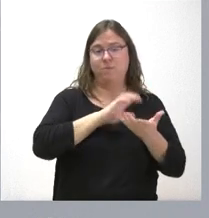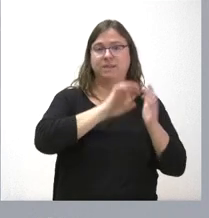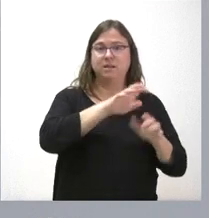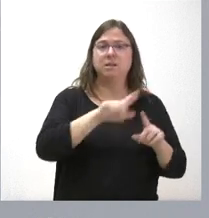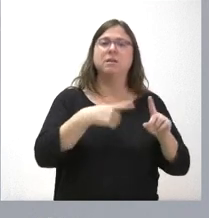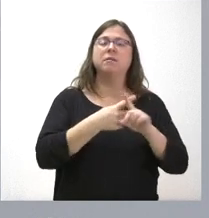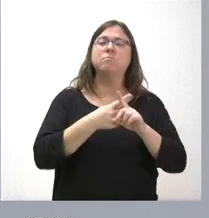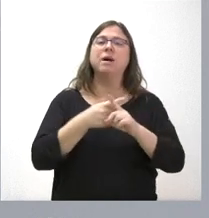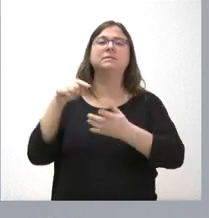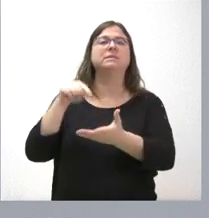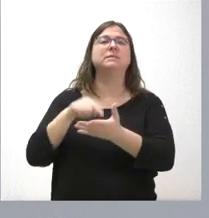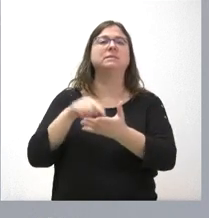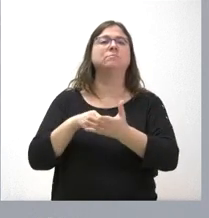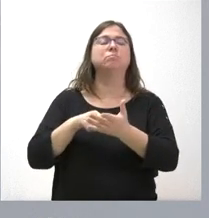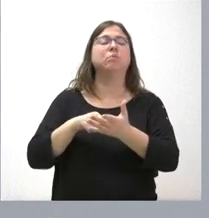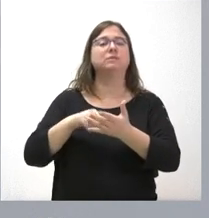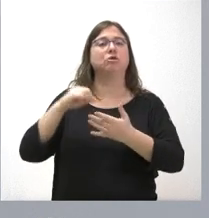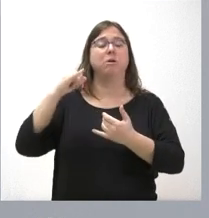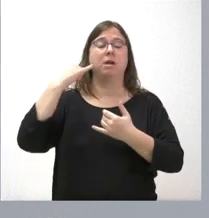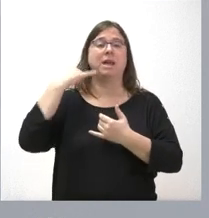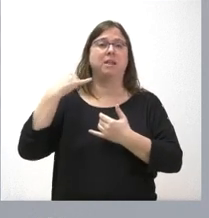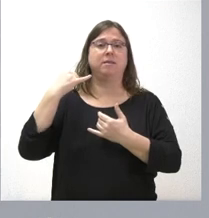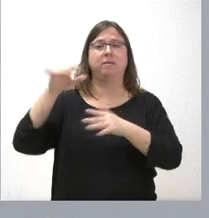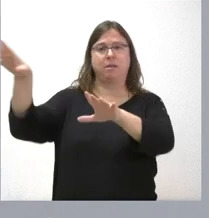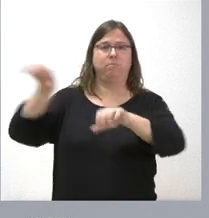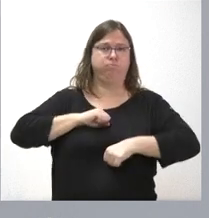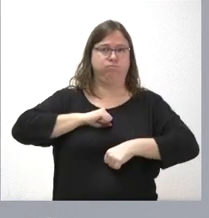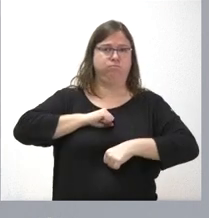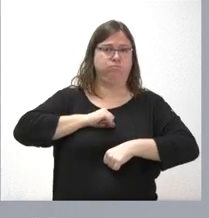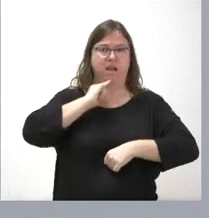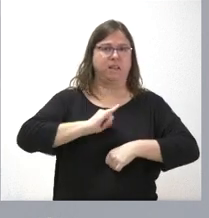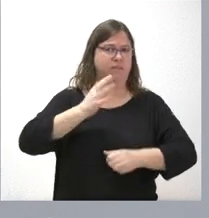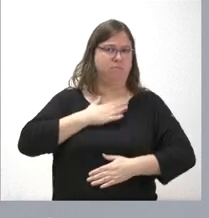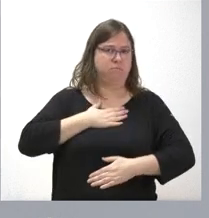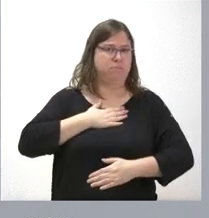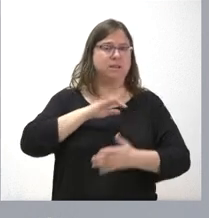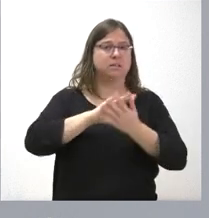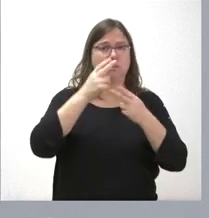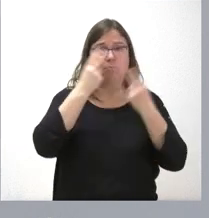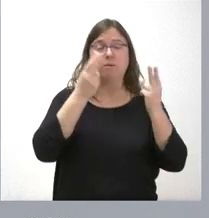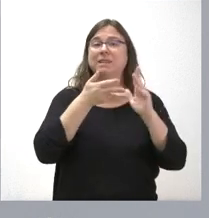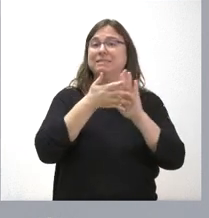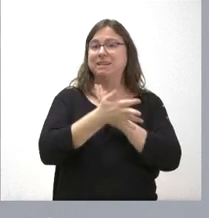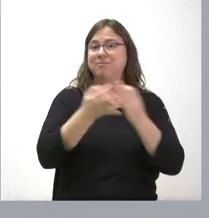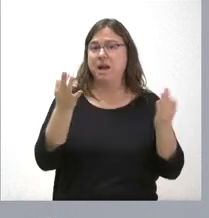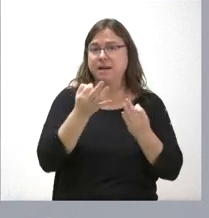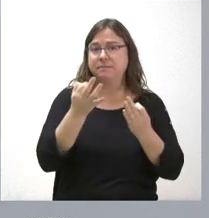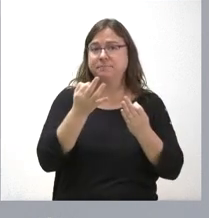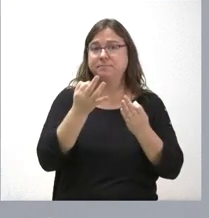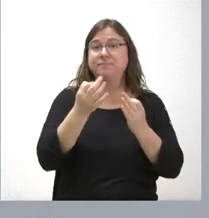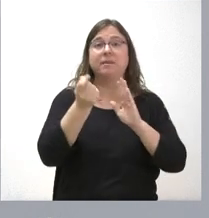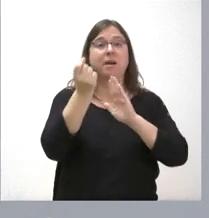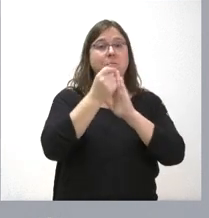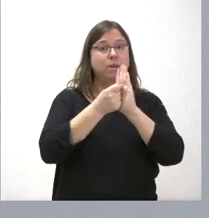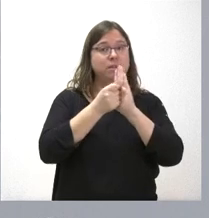de electricidad, esa es la totalidad, la que fue transferida a las comunidades autónomas para financiar los servicios públicos. Quiere eso decir que las medidas